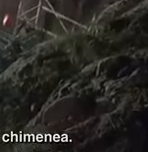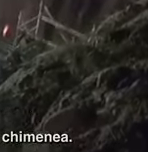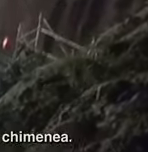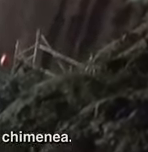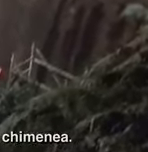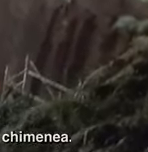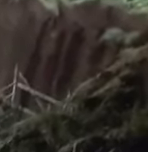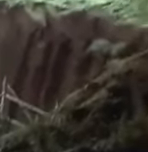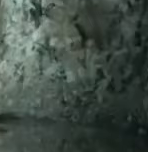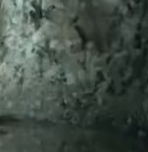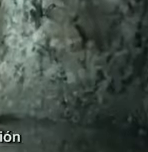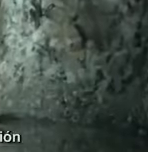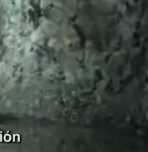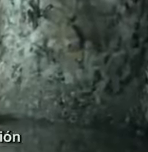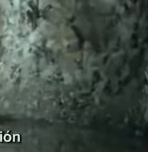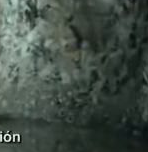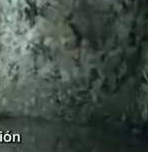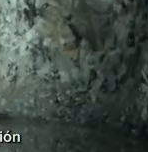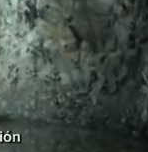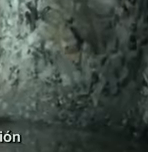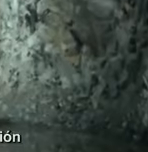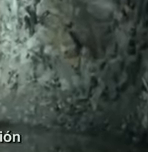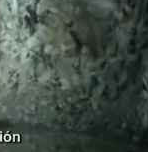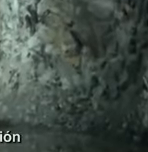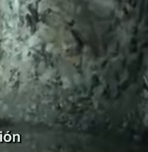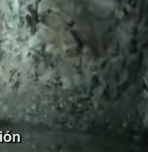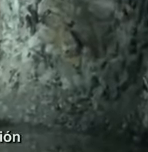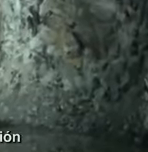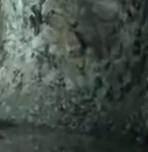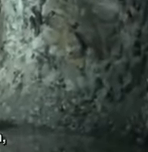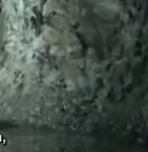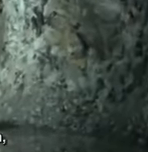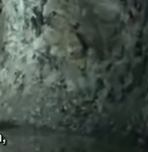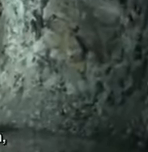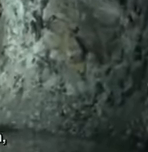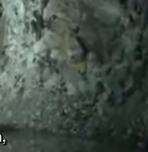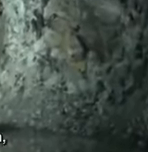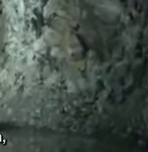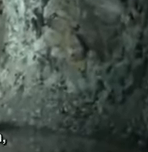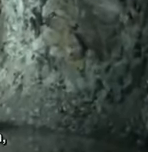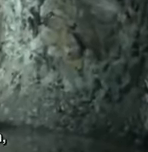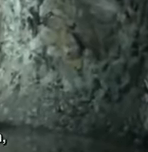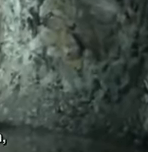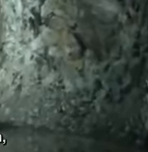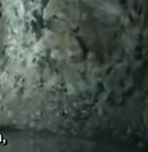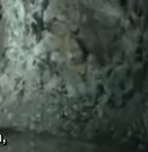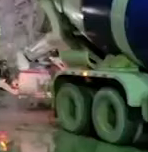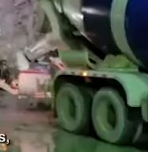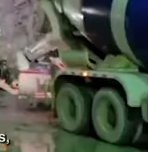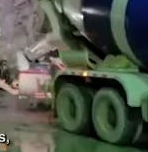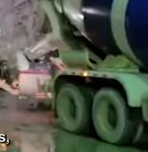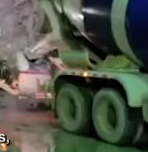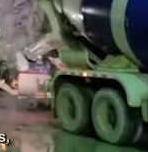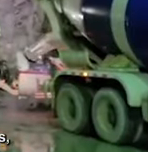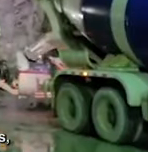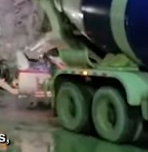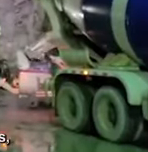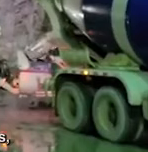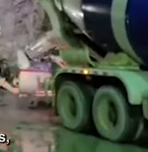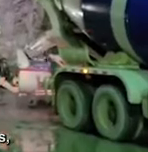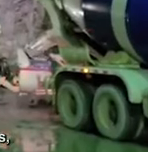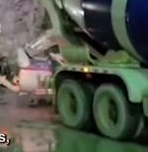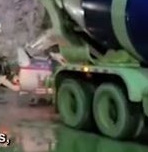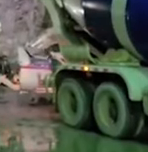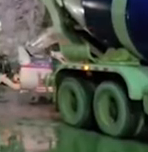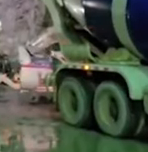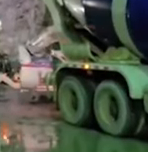captación o chimenea. En el túnel 2, continúan los trabajos de excavación y colocación e inyección de anclas de fricción, así como la colocación de